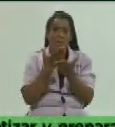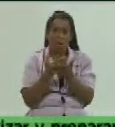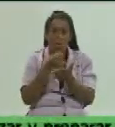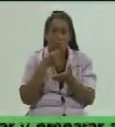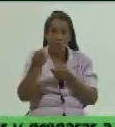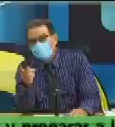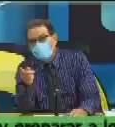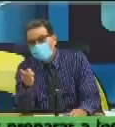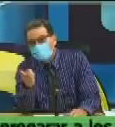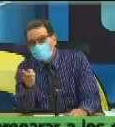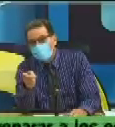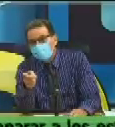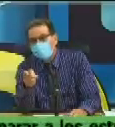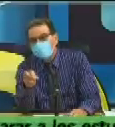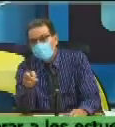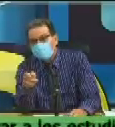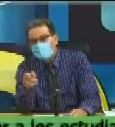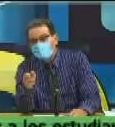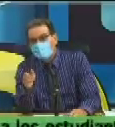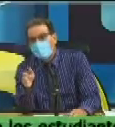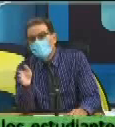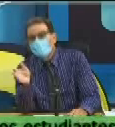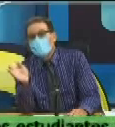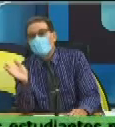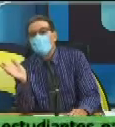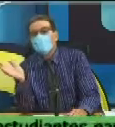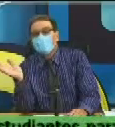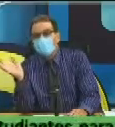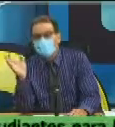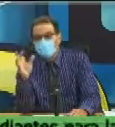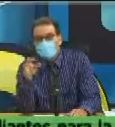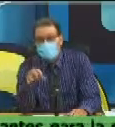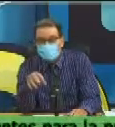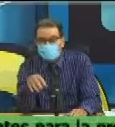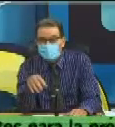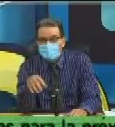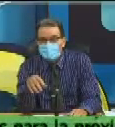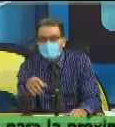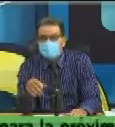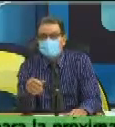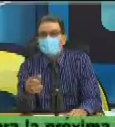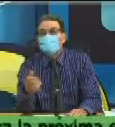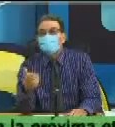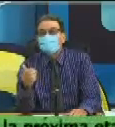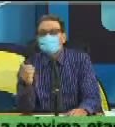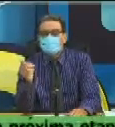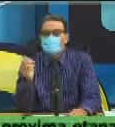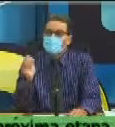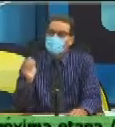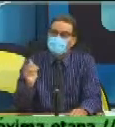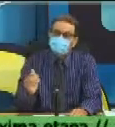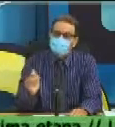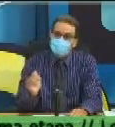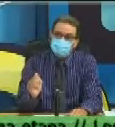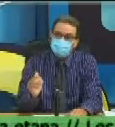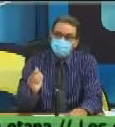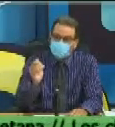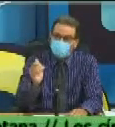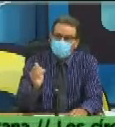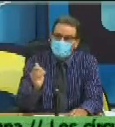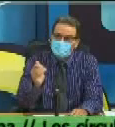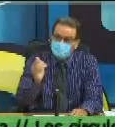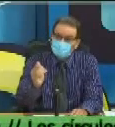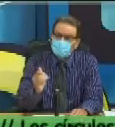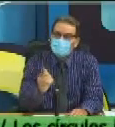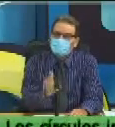y es ahí donde entran a jugar estas figuras de poder acopiar ellos por su cuenta y comercializar a precios entonces topados